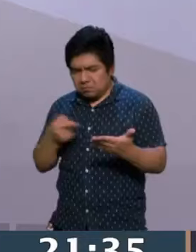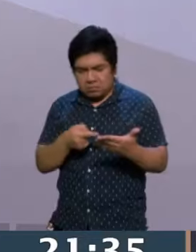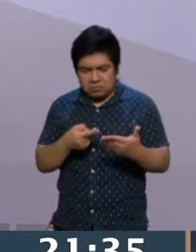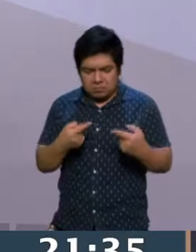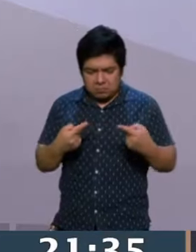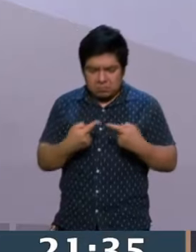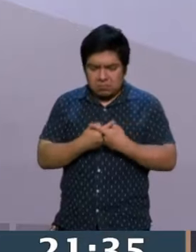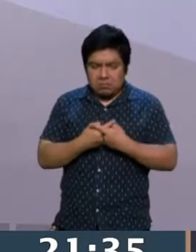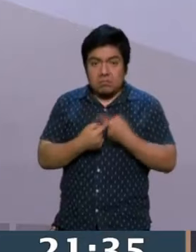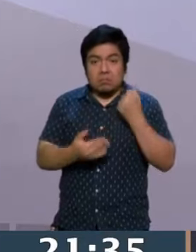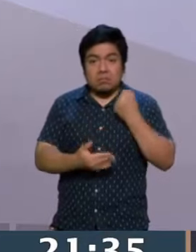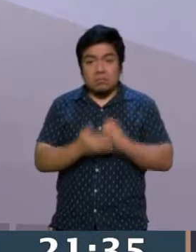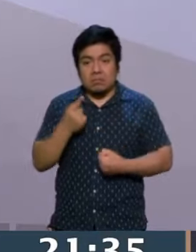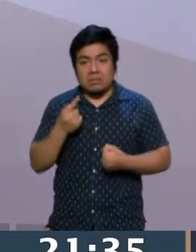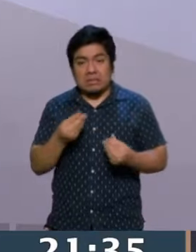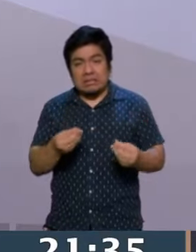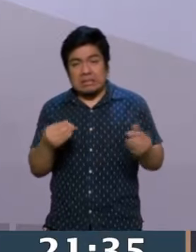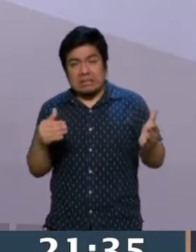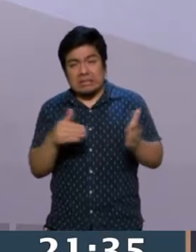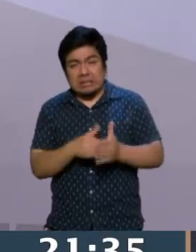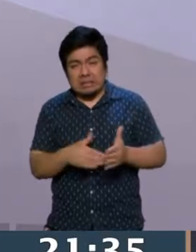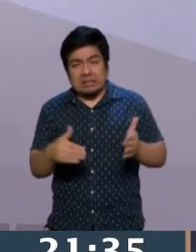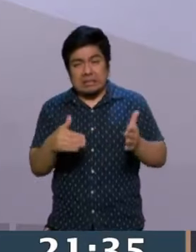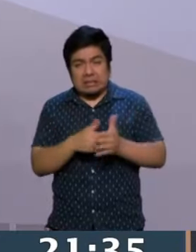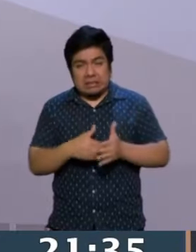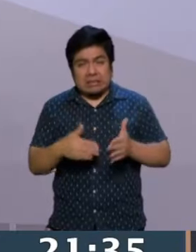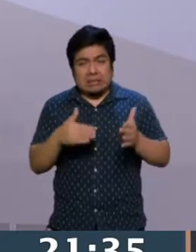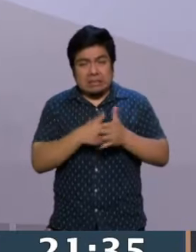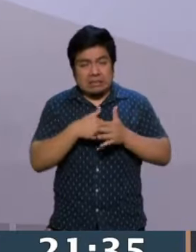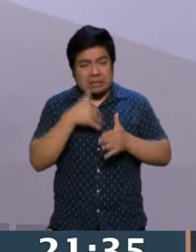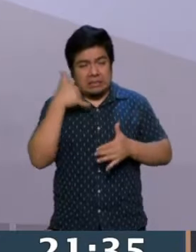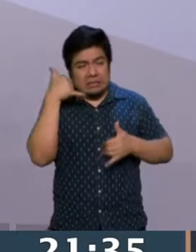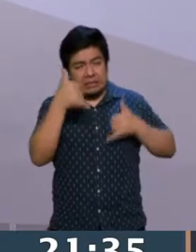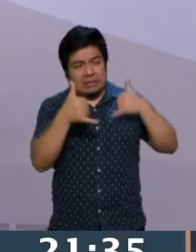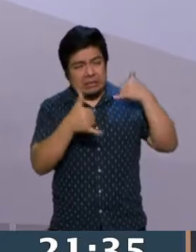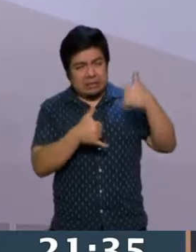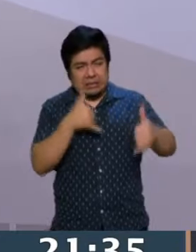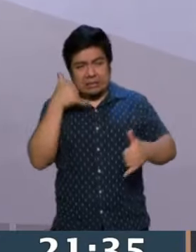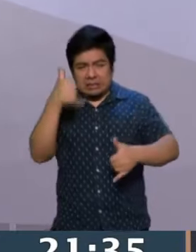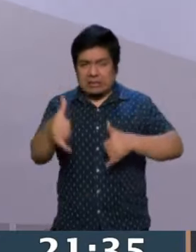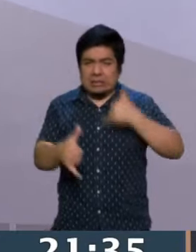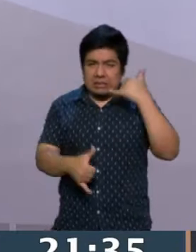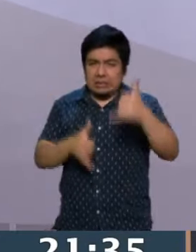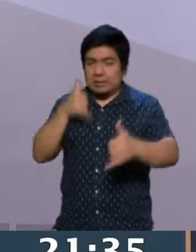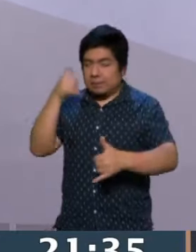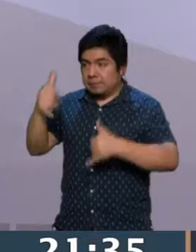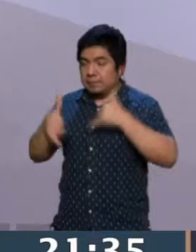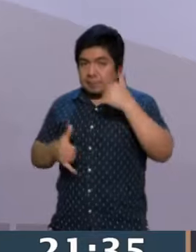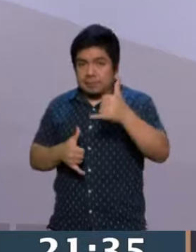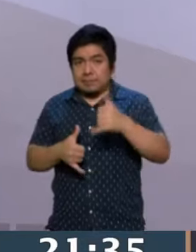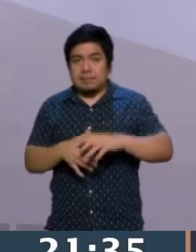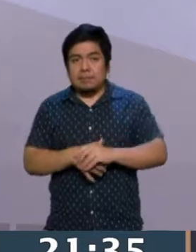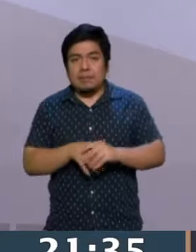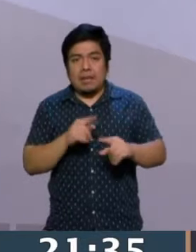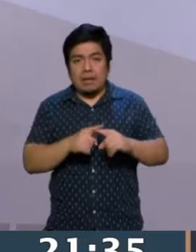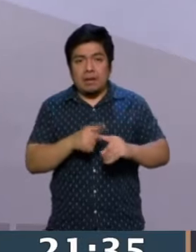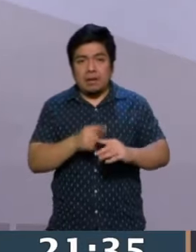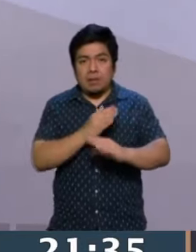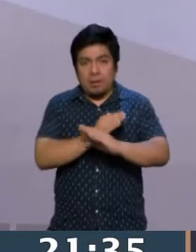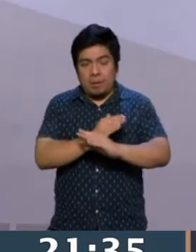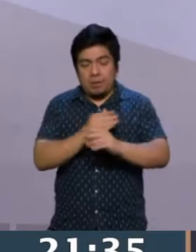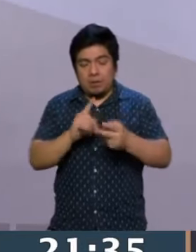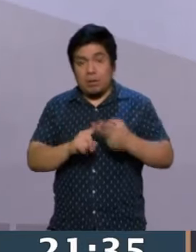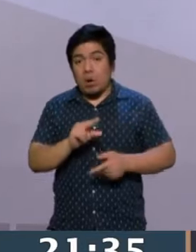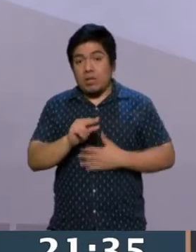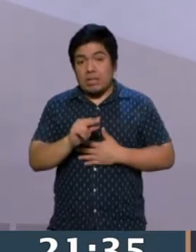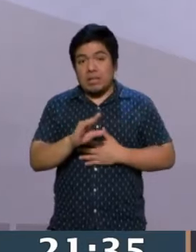hace miles de llamadas telefónicas y ese es su método de recolección para las encuestas. Ellos tienen una tasa de rechazo de entre el 80